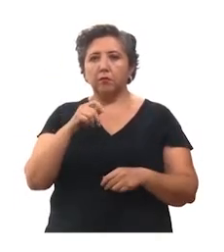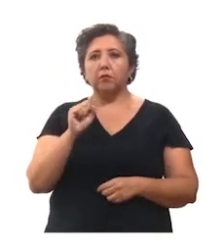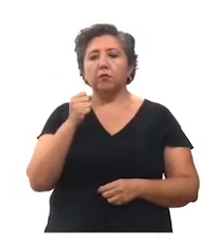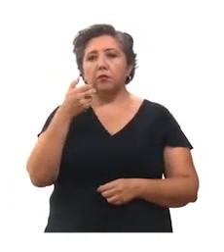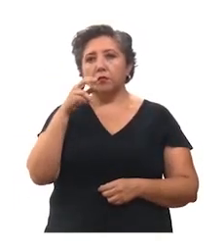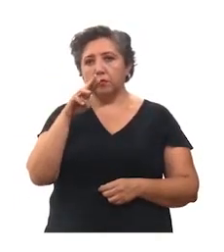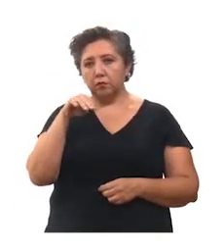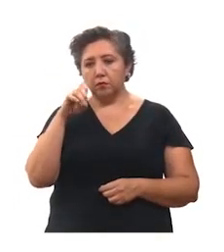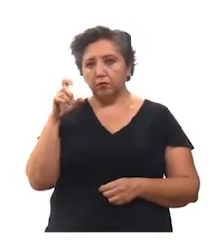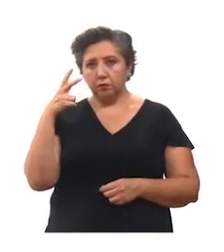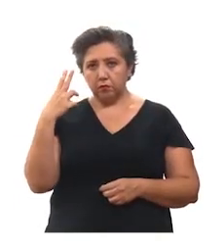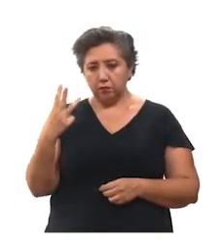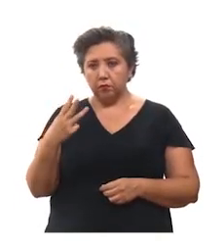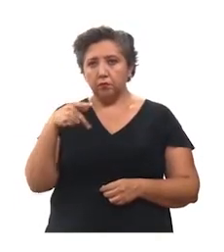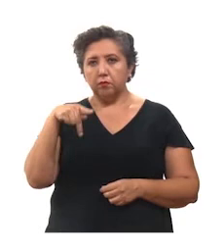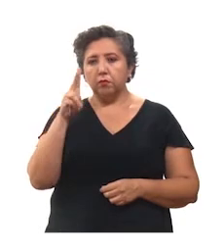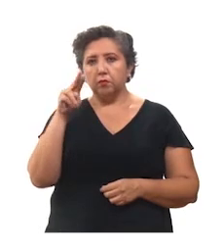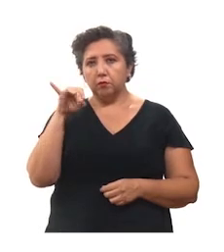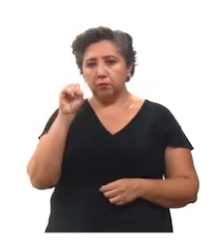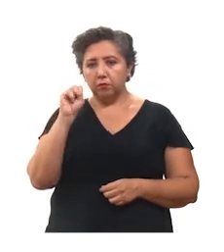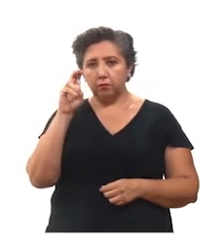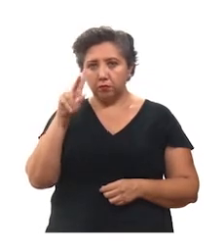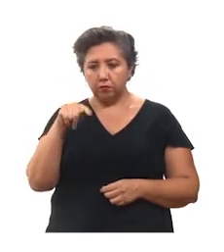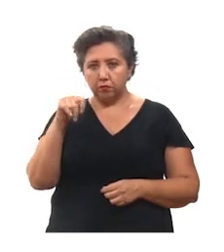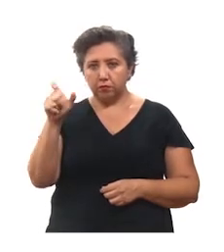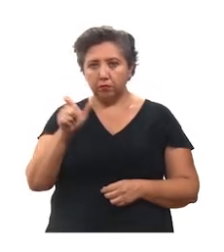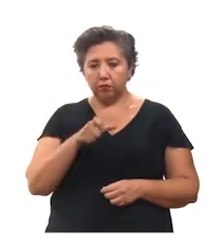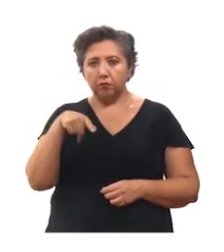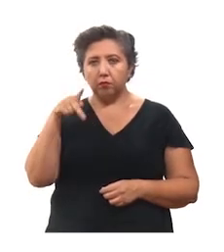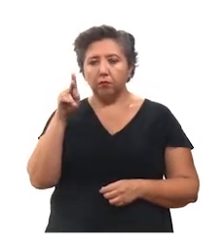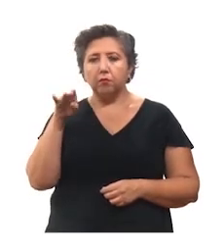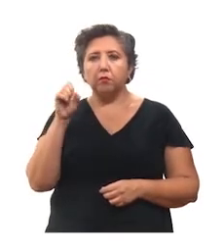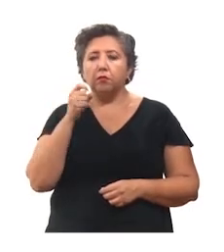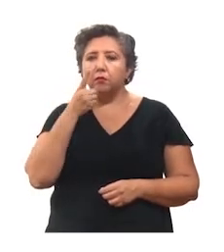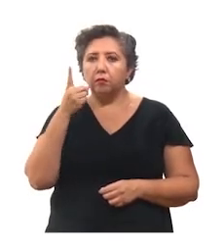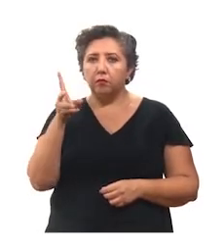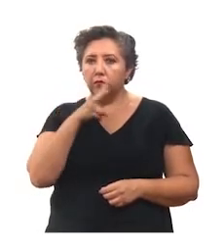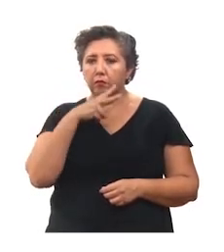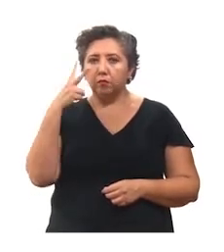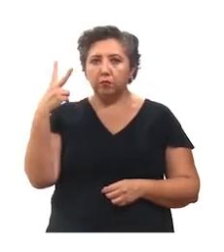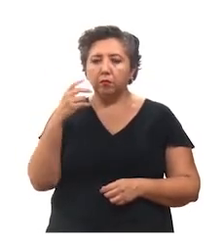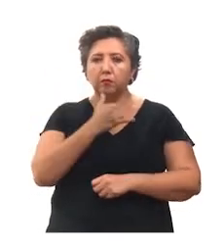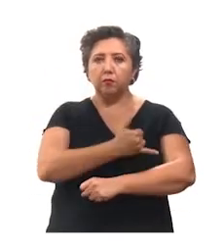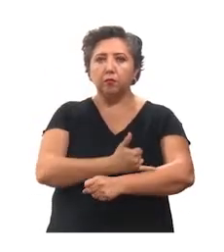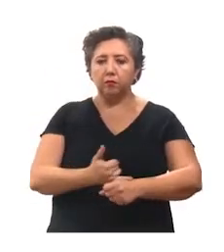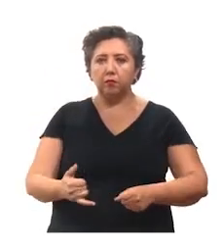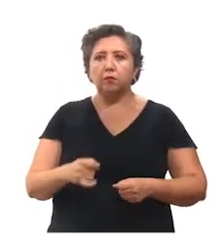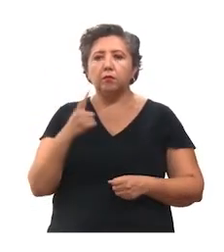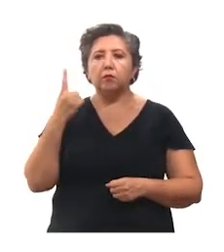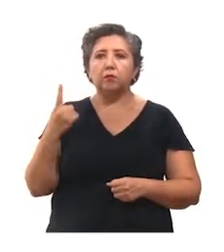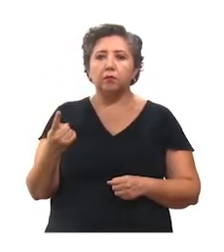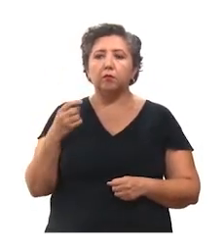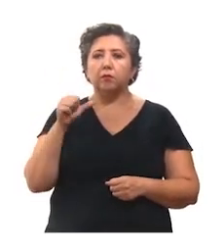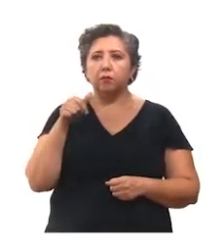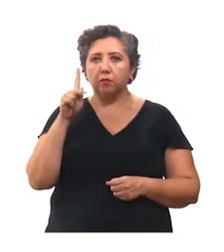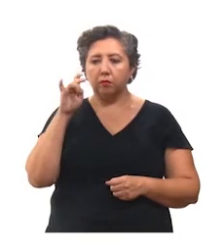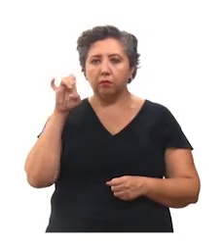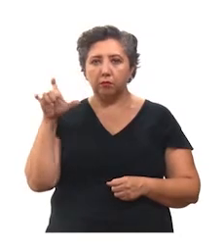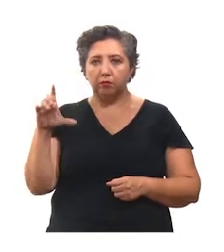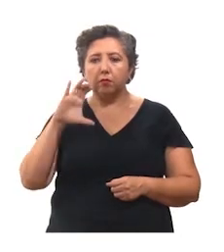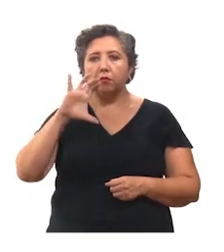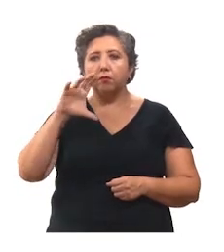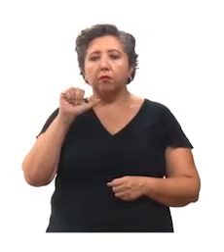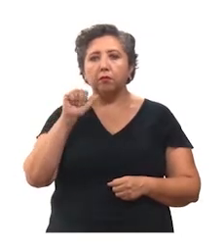Samajil, 3 en Canacín, Tishcocop, Tisimin y Valladolid, 2 en Isamal, 1 en Aquil,